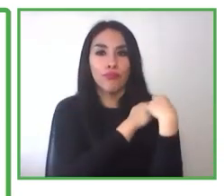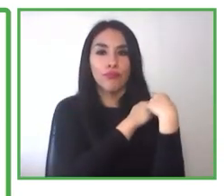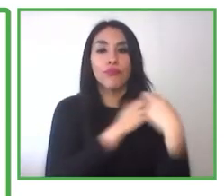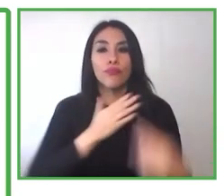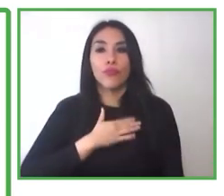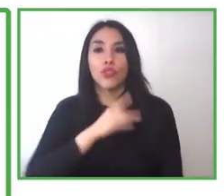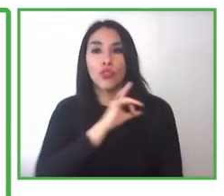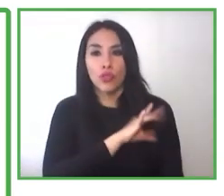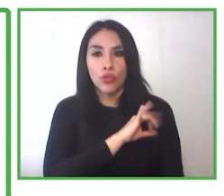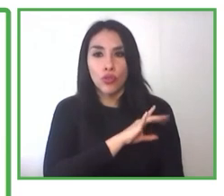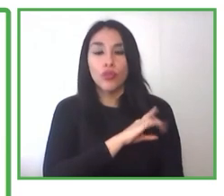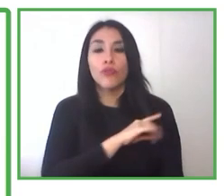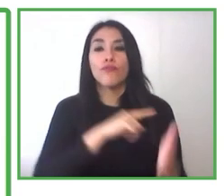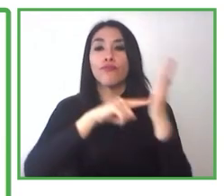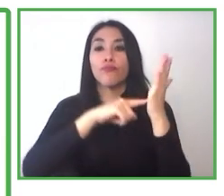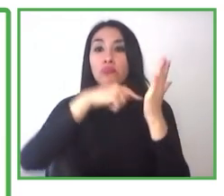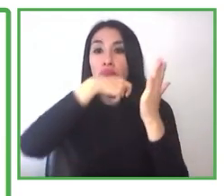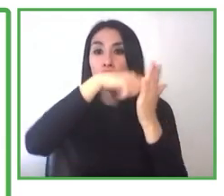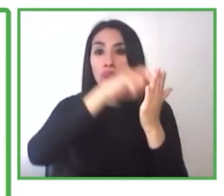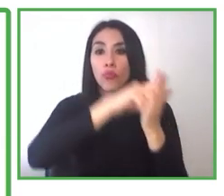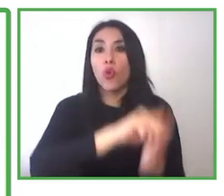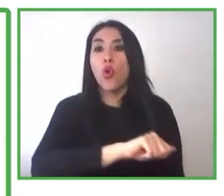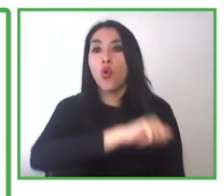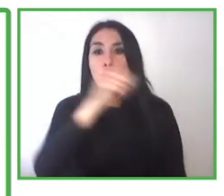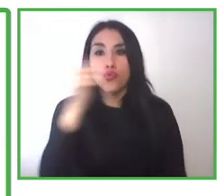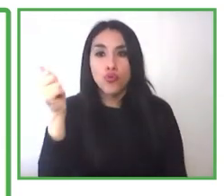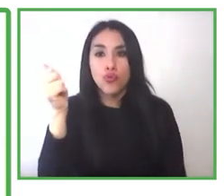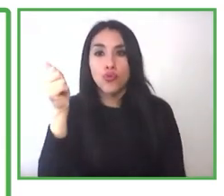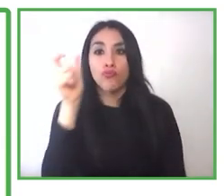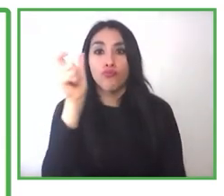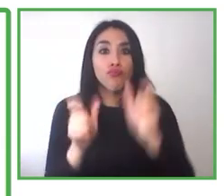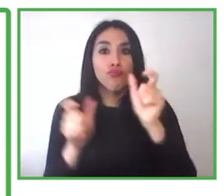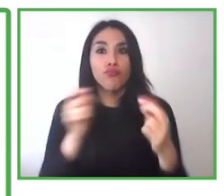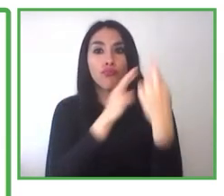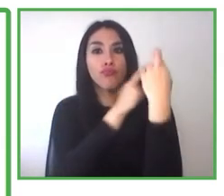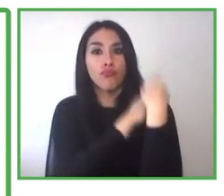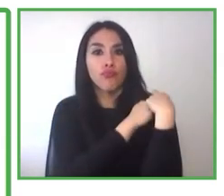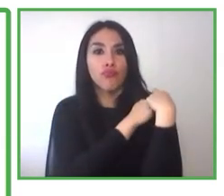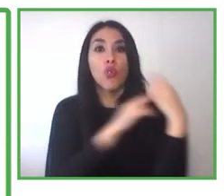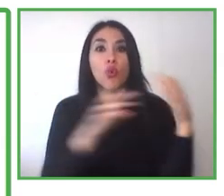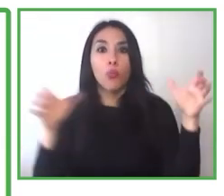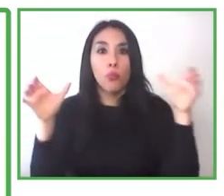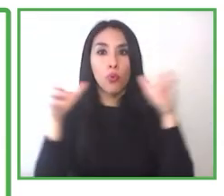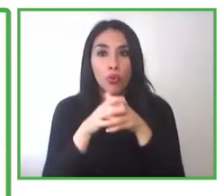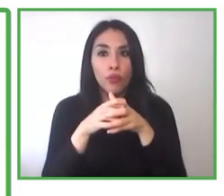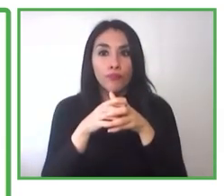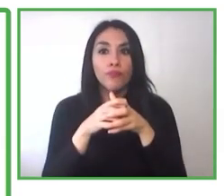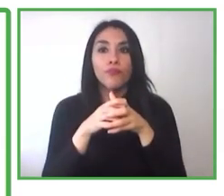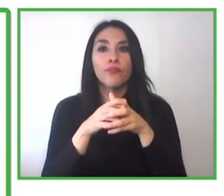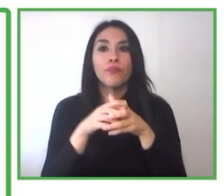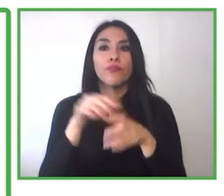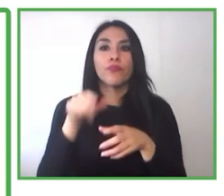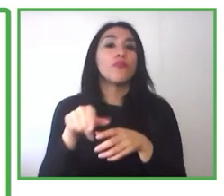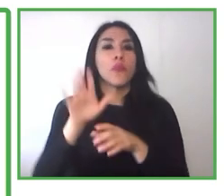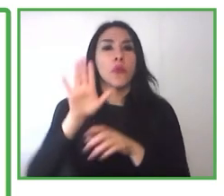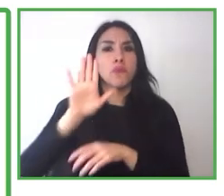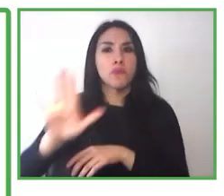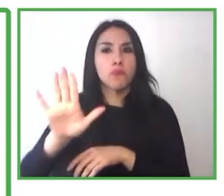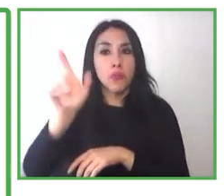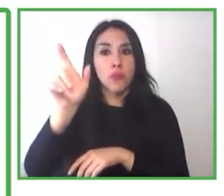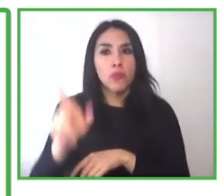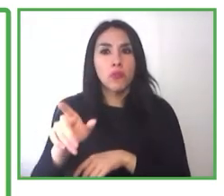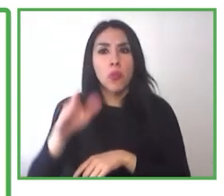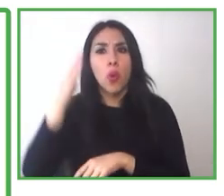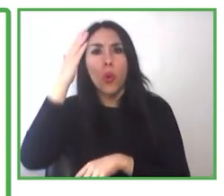que tiene que tener una persona para desarrollarse en el sector productivo. sino que es el propio sector a través de un diálogo tripartito de